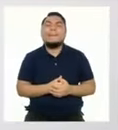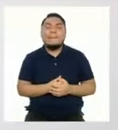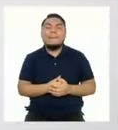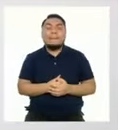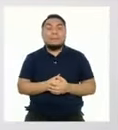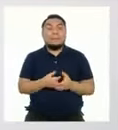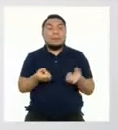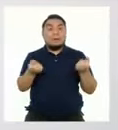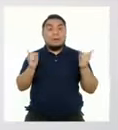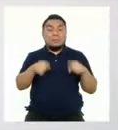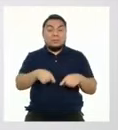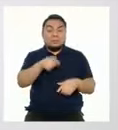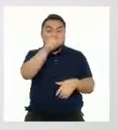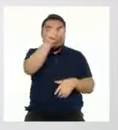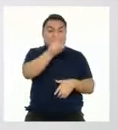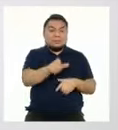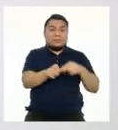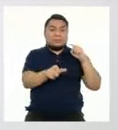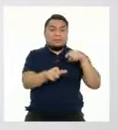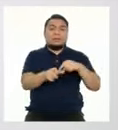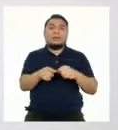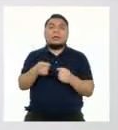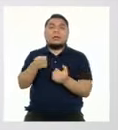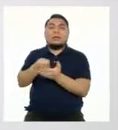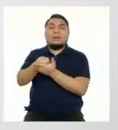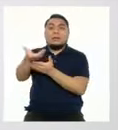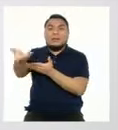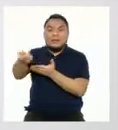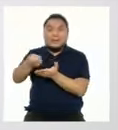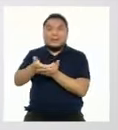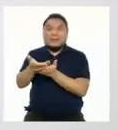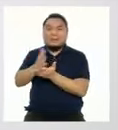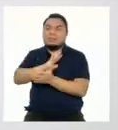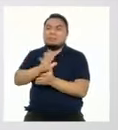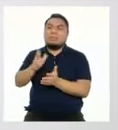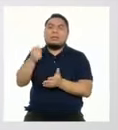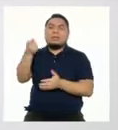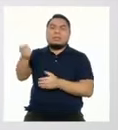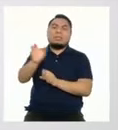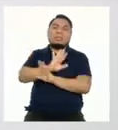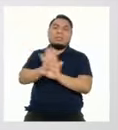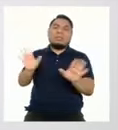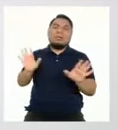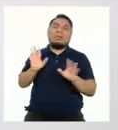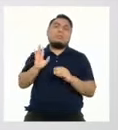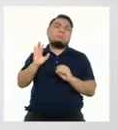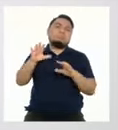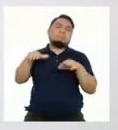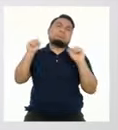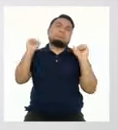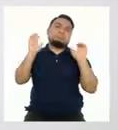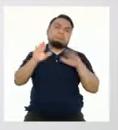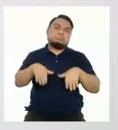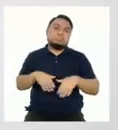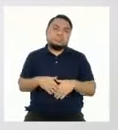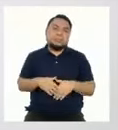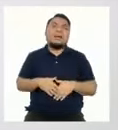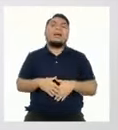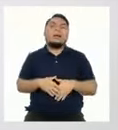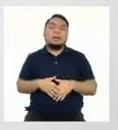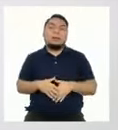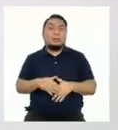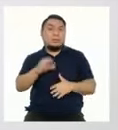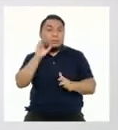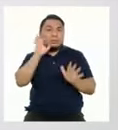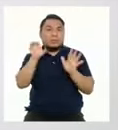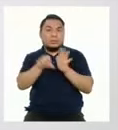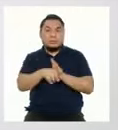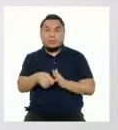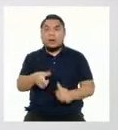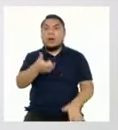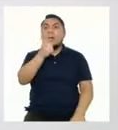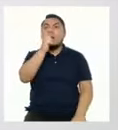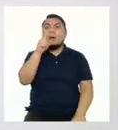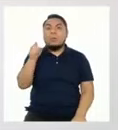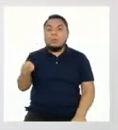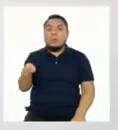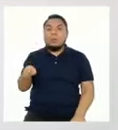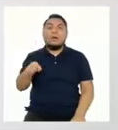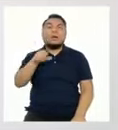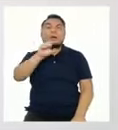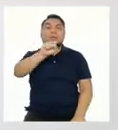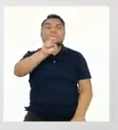Principalmente cuando el usuario deja de pagar por su consumo. Por ejemplo, para el caso del agua,